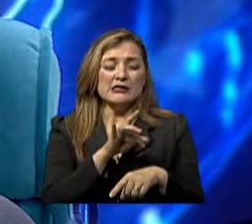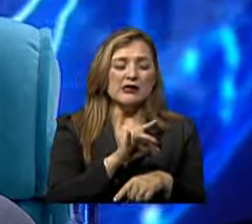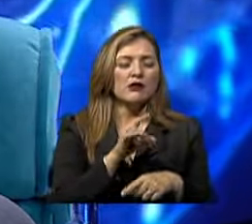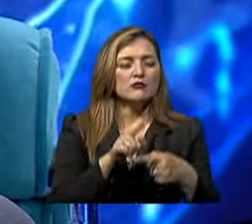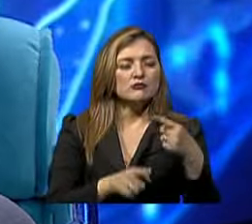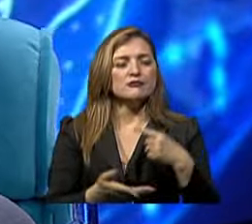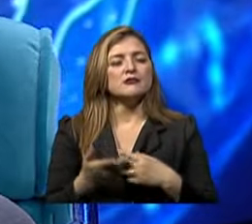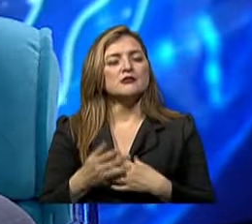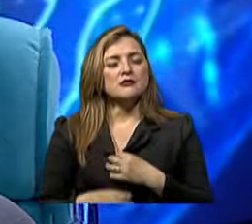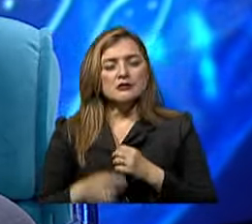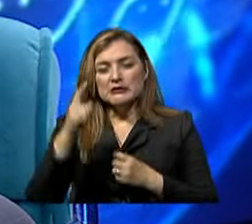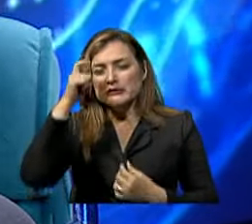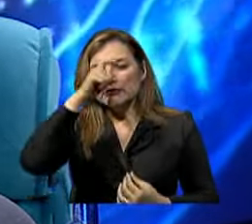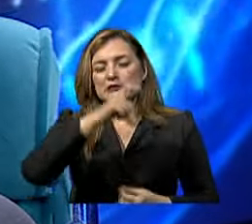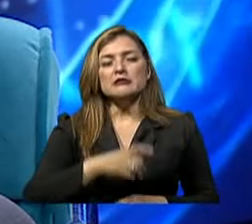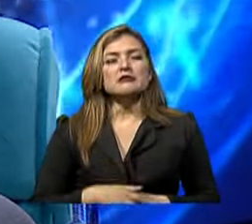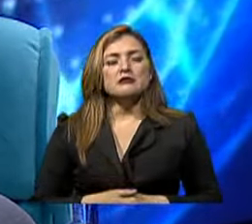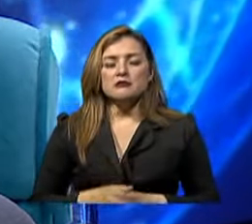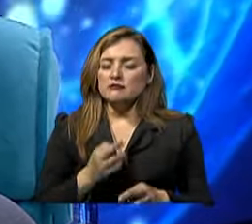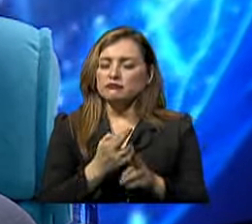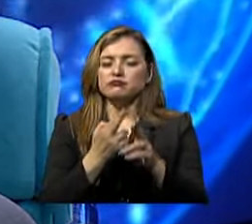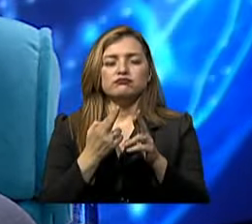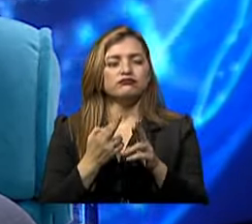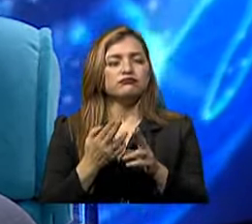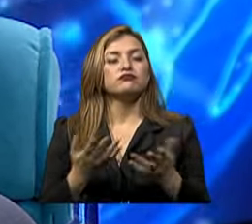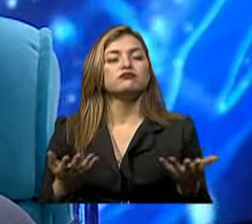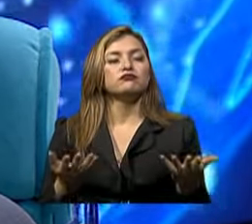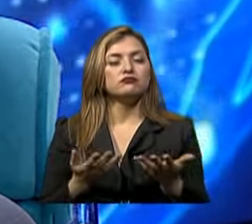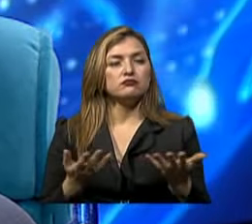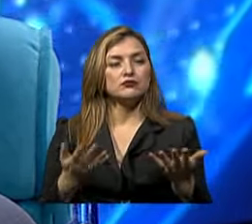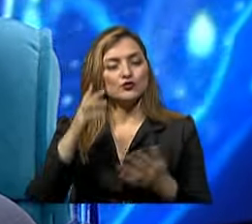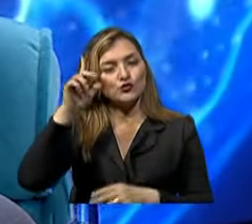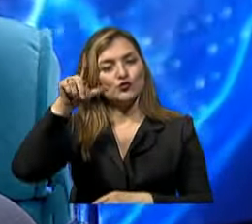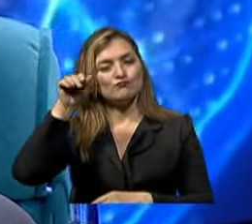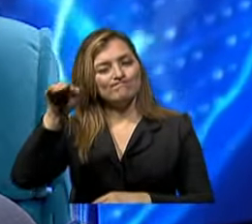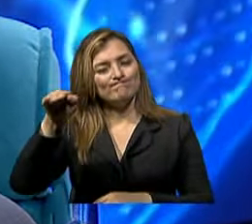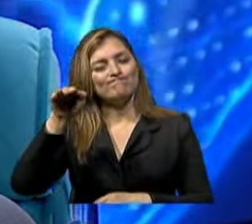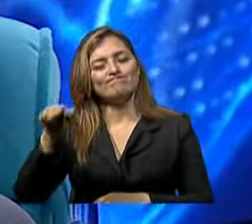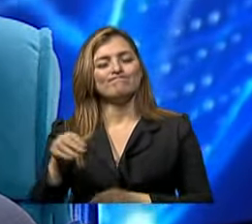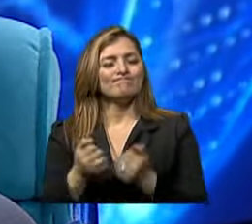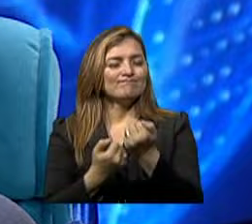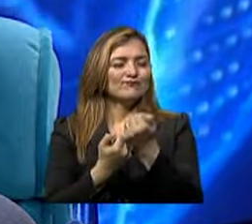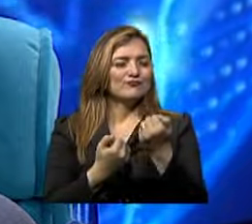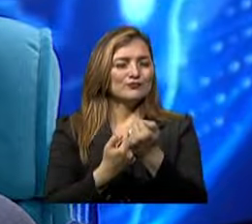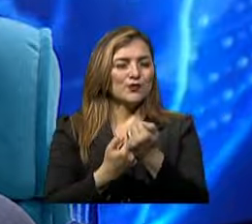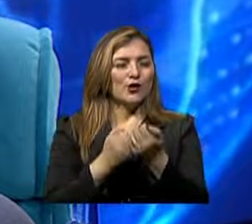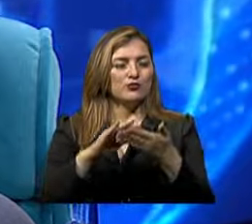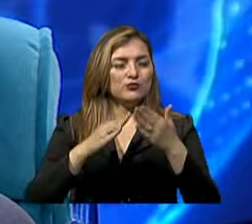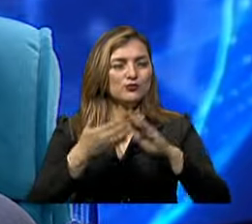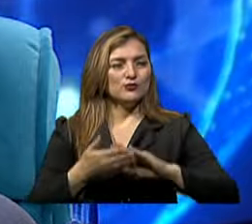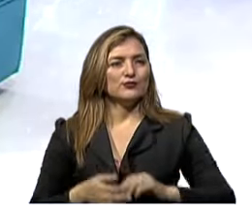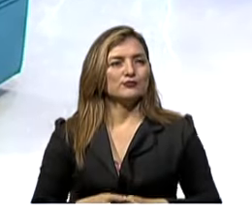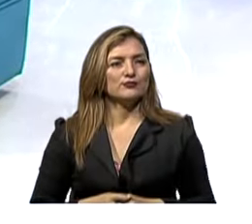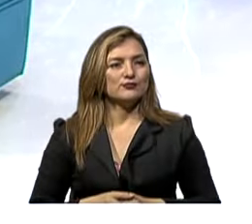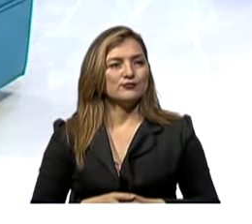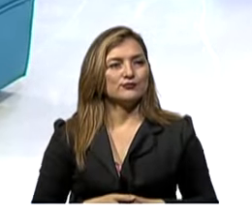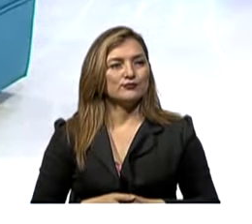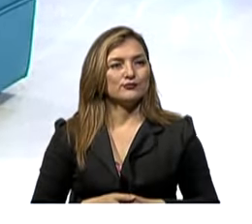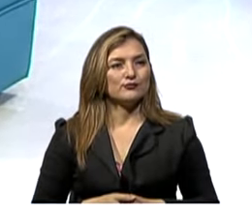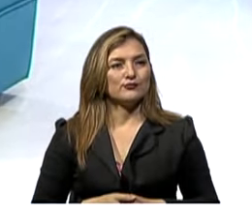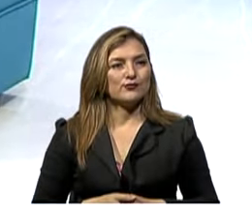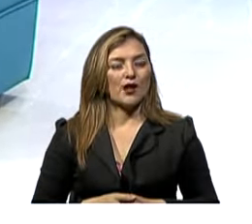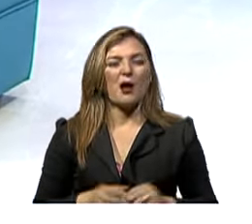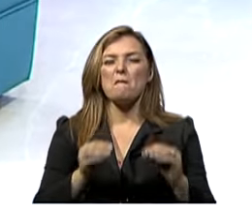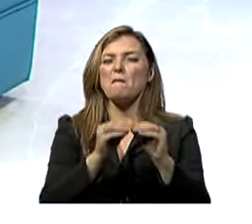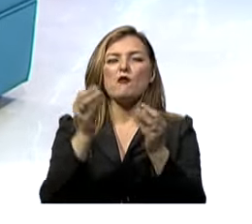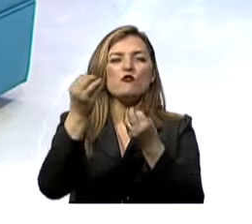Y pues buscamos nosotros Respuestas Desde el Estado Y obviamente El apoyo Desde la comunidad ¿Dónde te encontramos Si es que tenemos Más